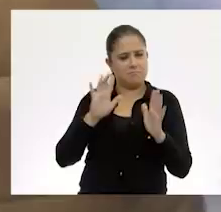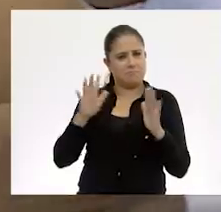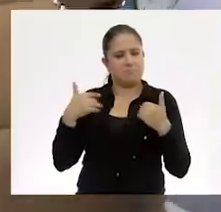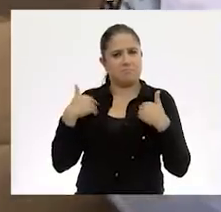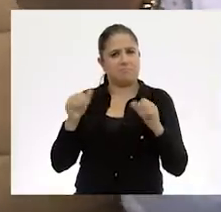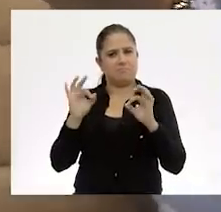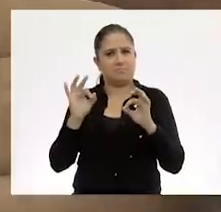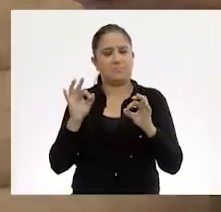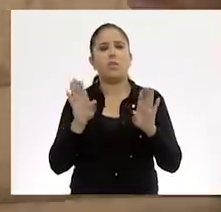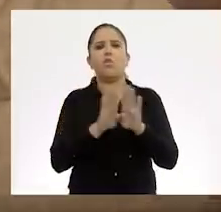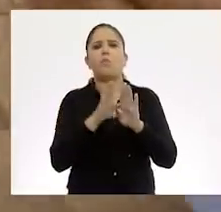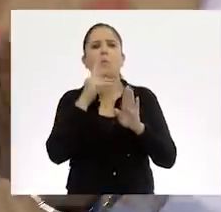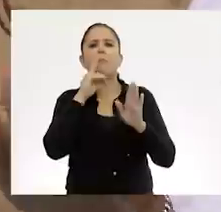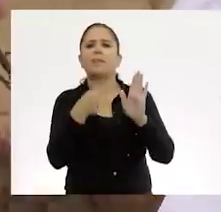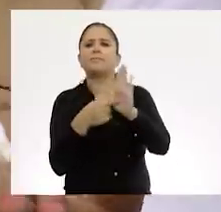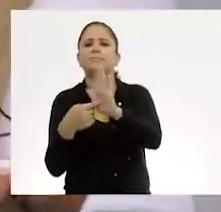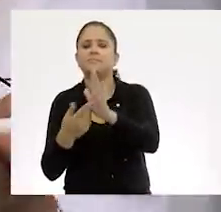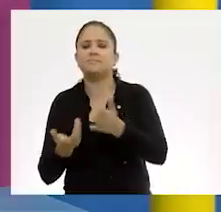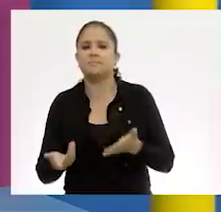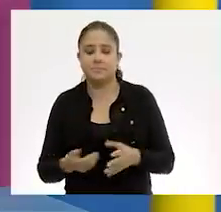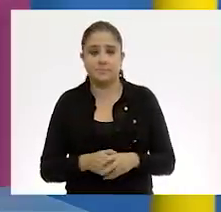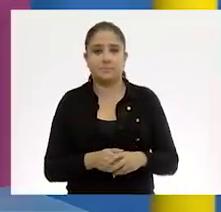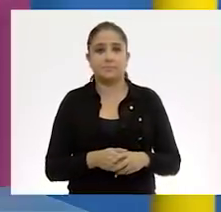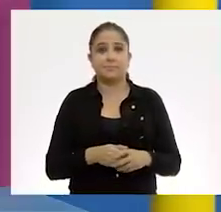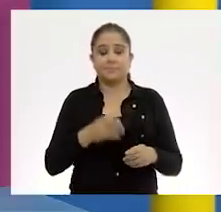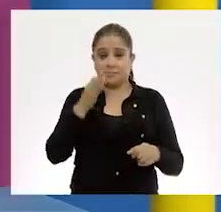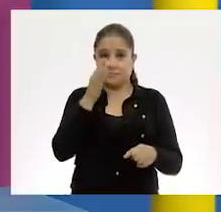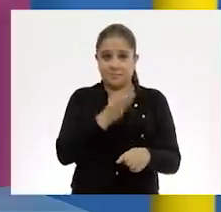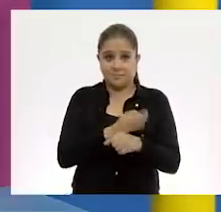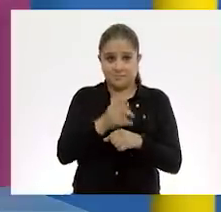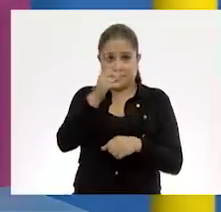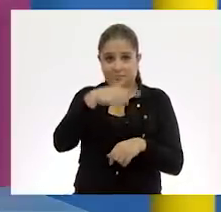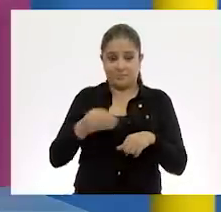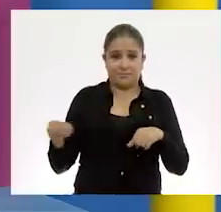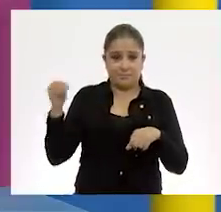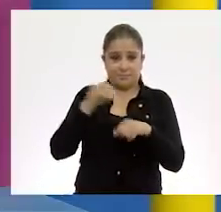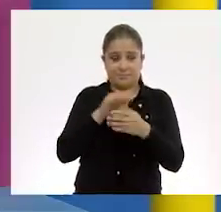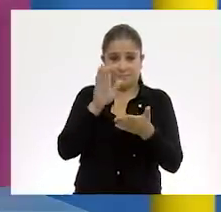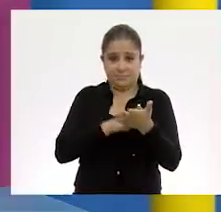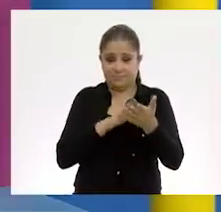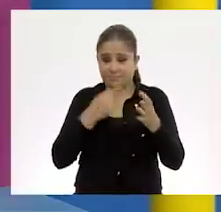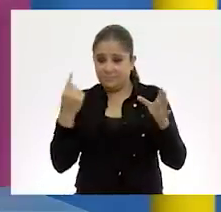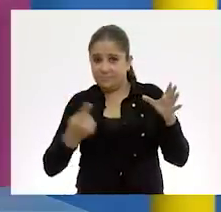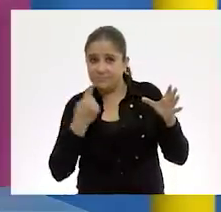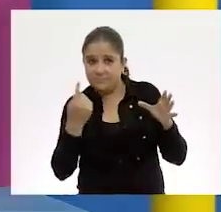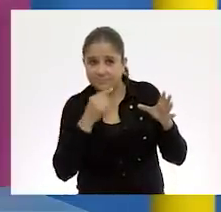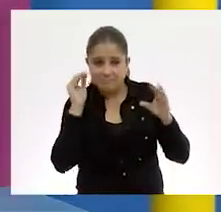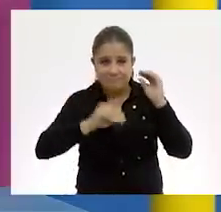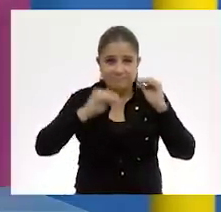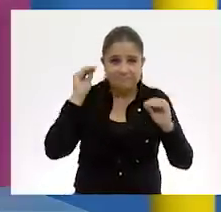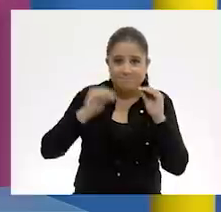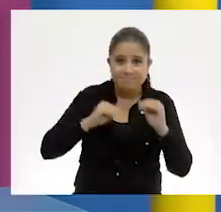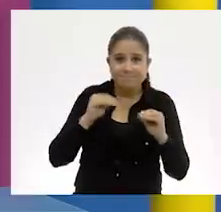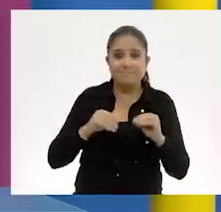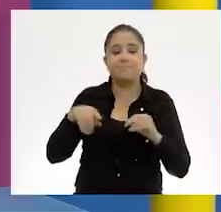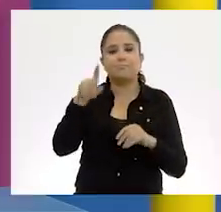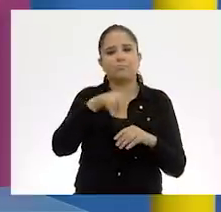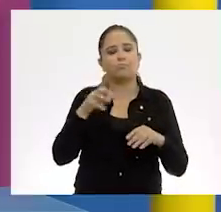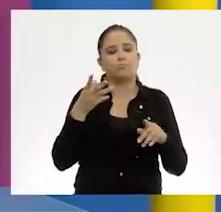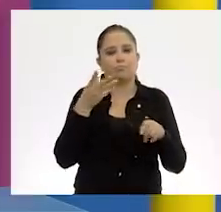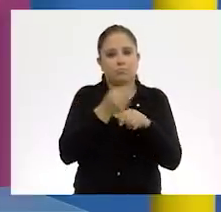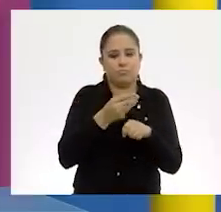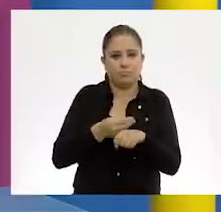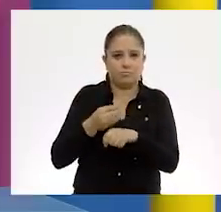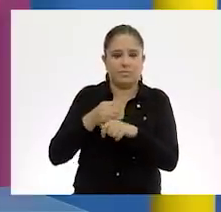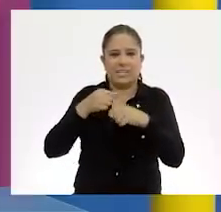tú nos puedes decir. ¿Cómo ves? Una vez que lo colocaron el papel, van a ir reforzando